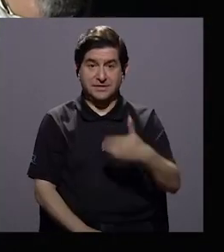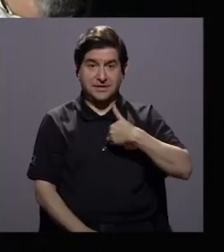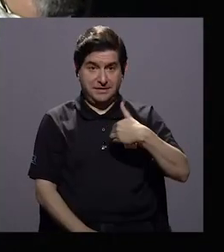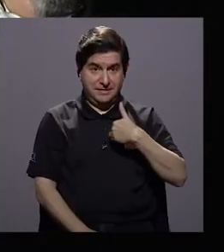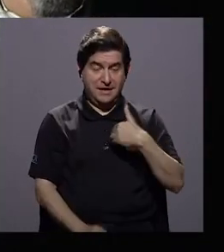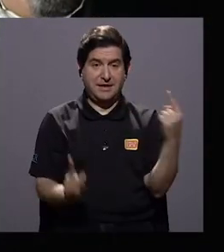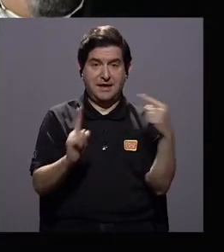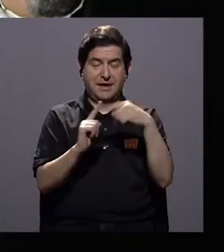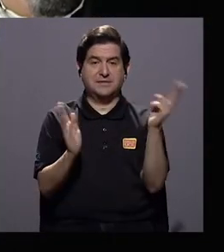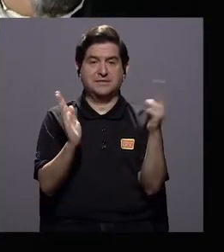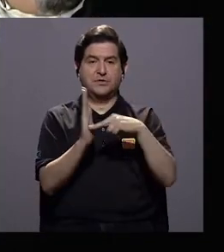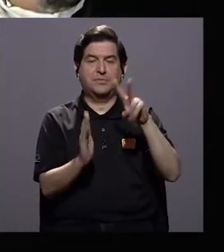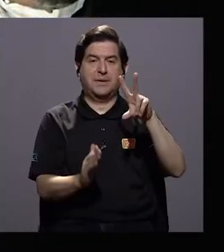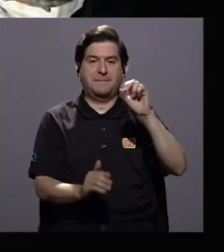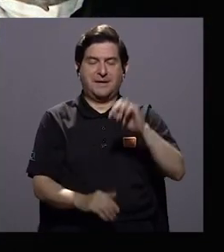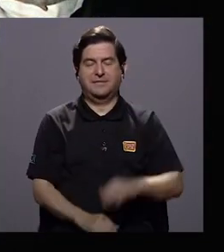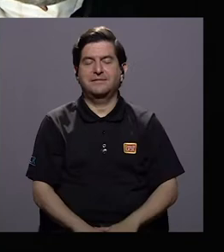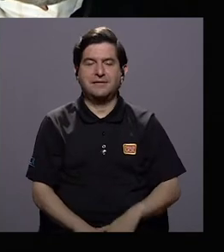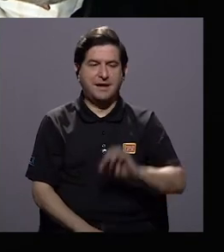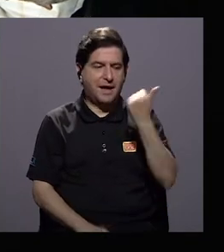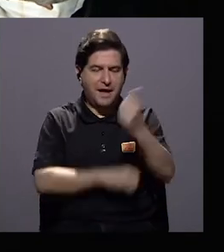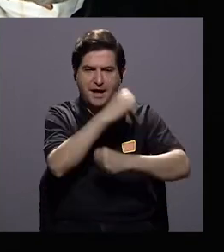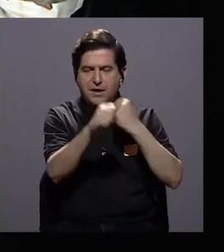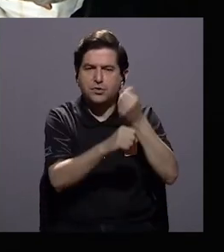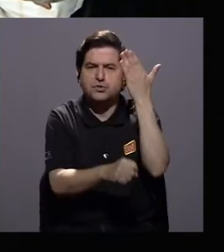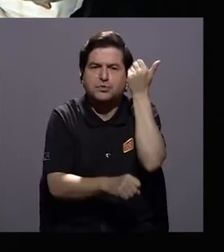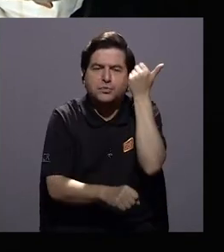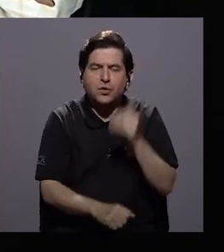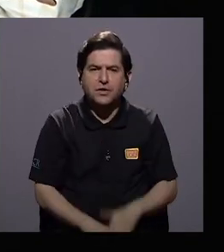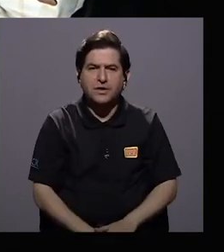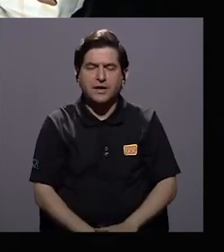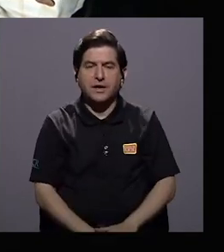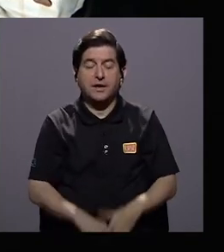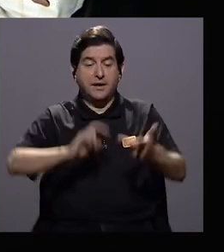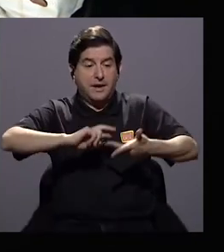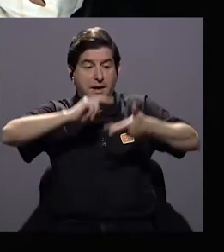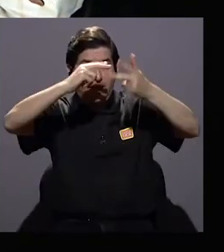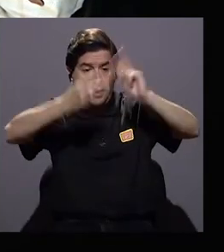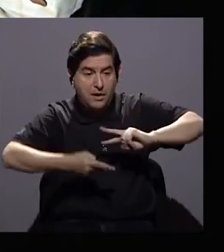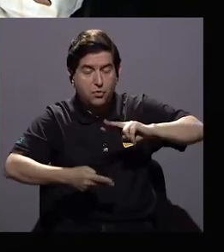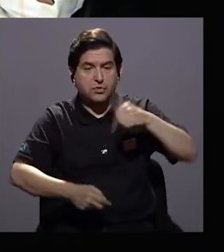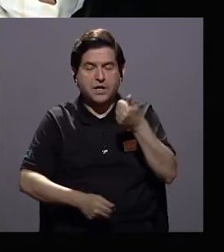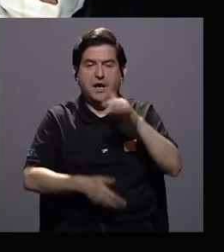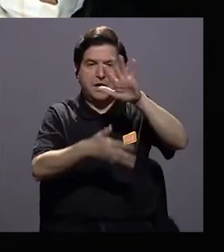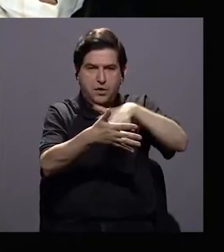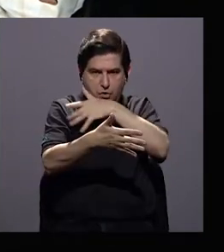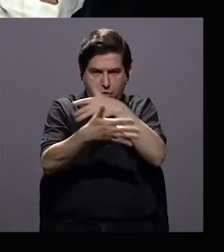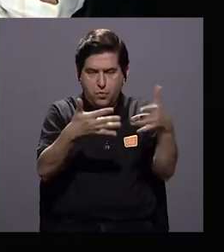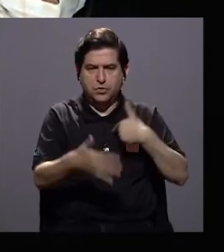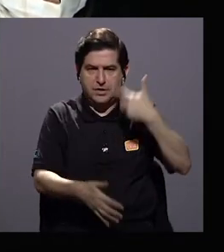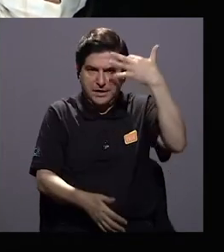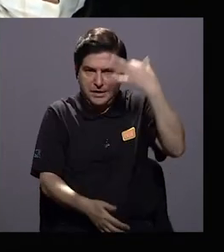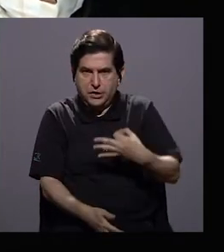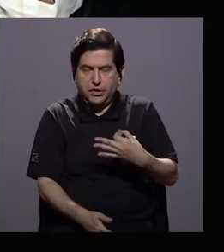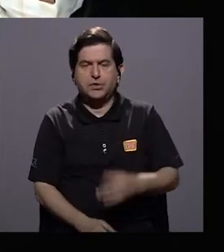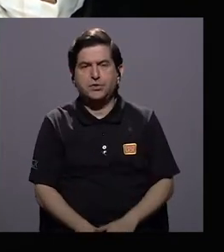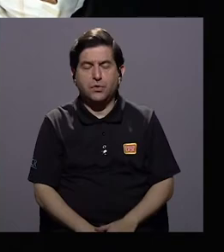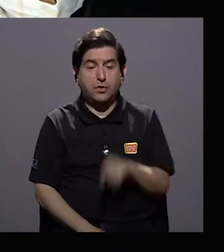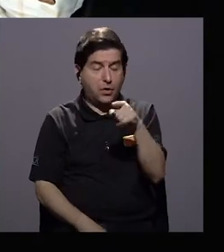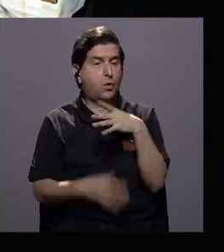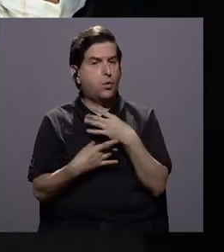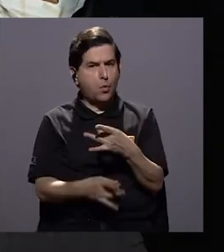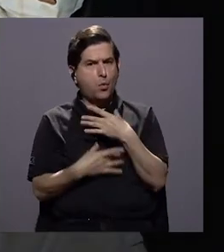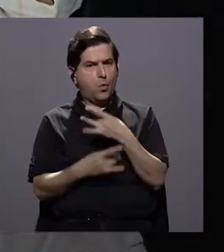para tener a vos hasta el 2020. Cada 10 años, ¿por qué? Porque en contrapartida hicimos otra matriz que a mí me parece